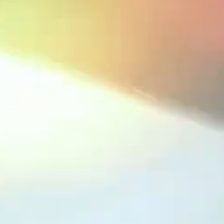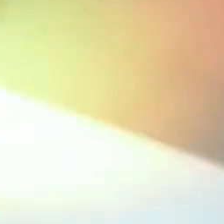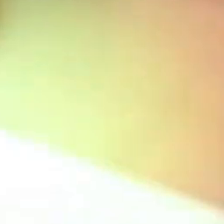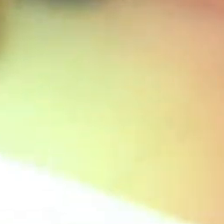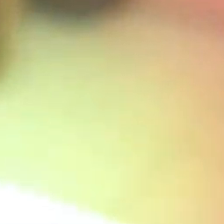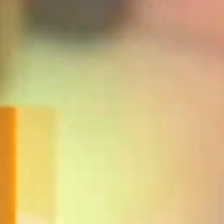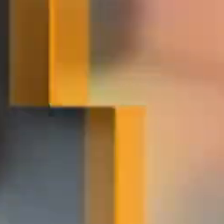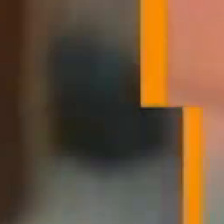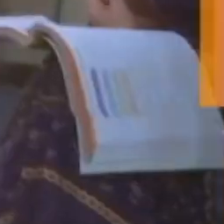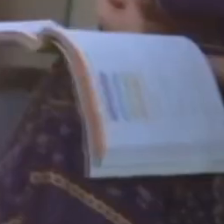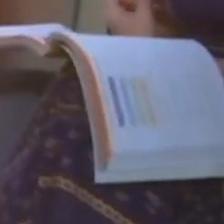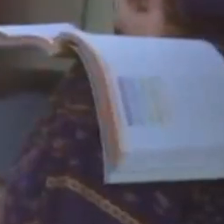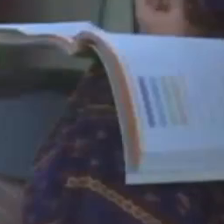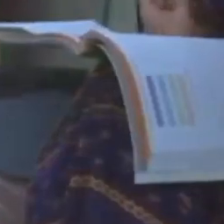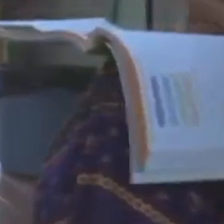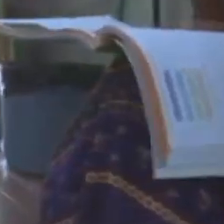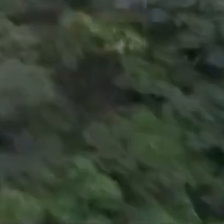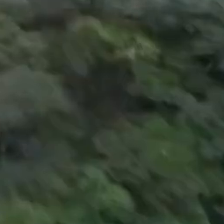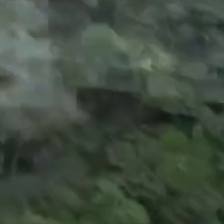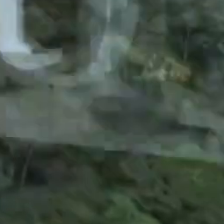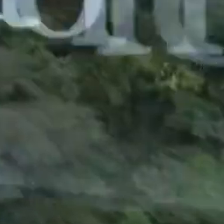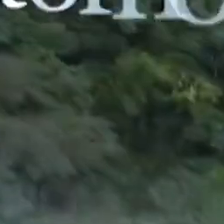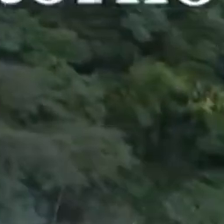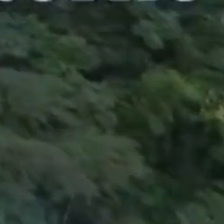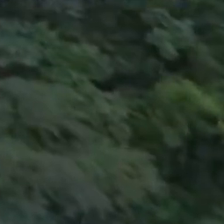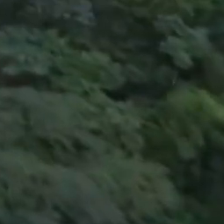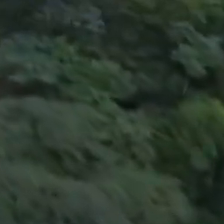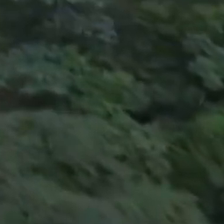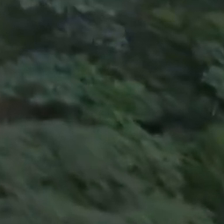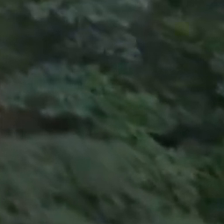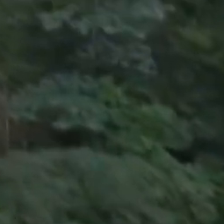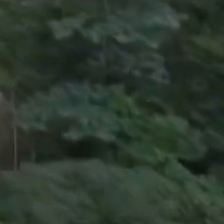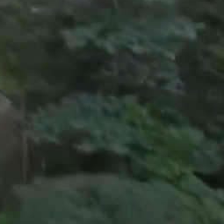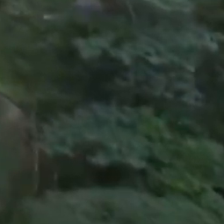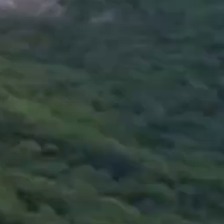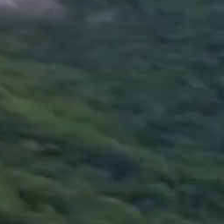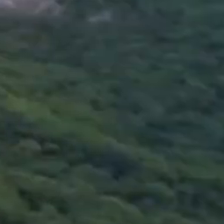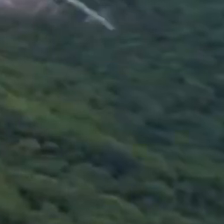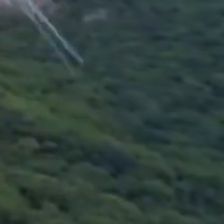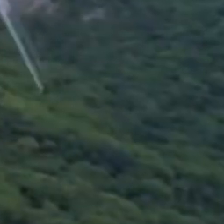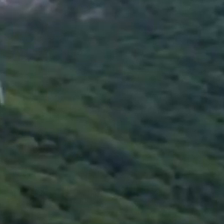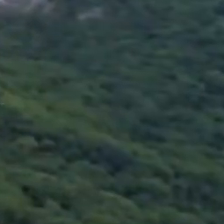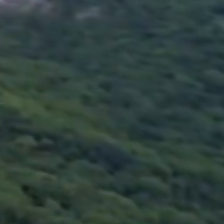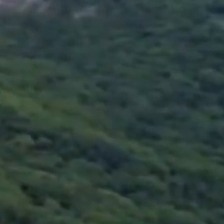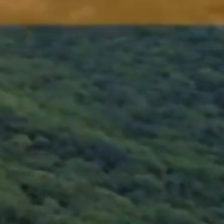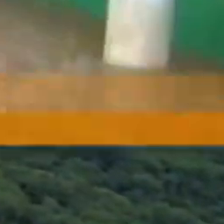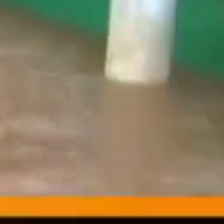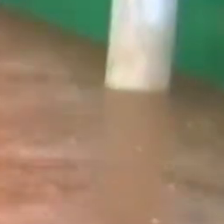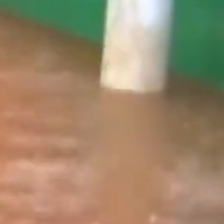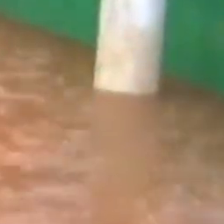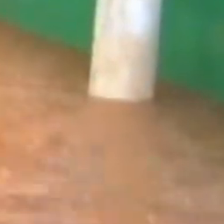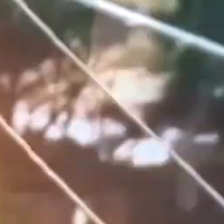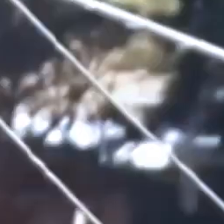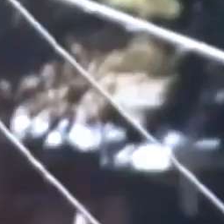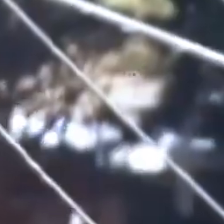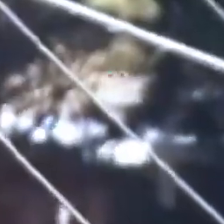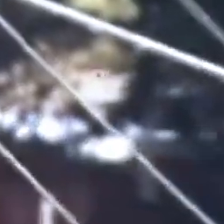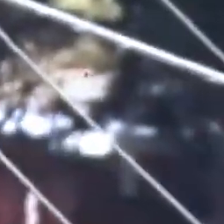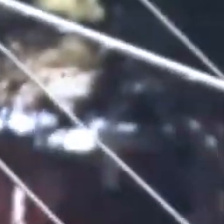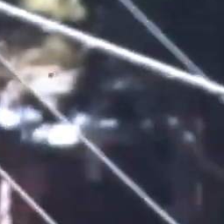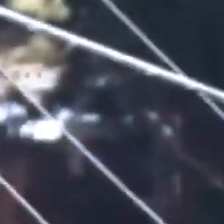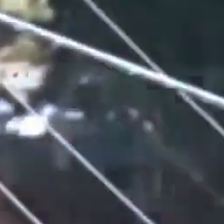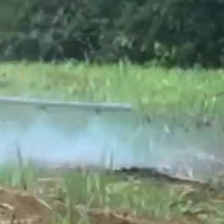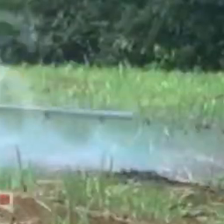Sin quedarnos callados, hemos encontrado formas de cambiar nuestro entorno. Cuando nuestros hermanos han necesitado ayuda,